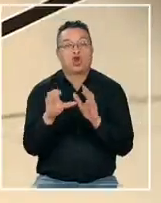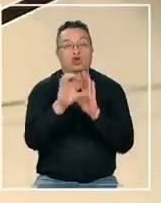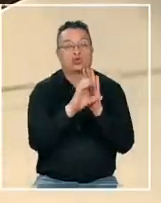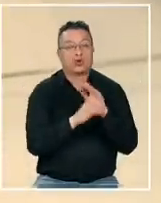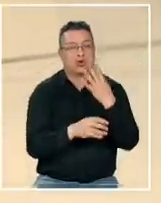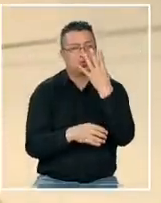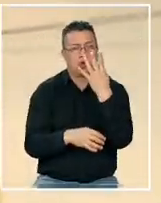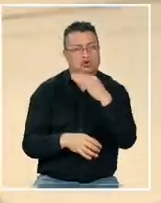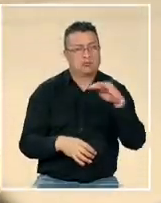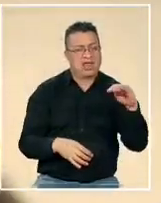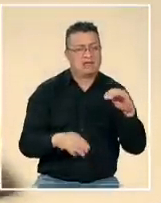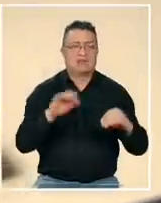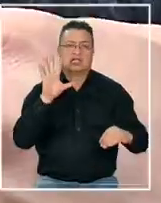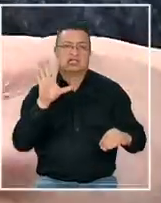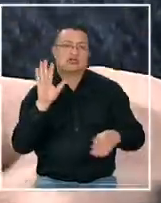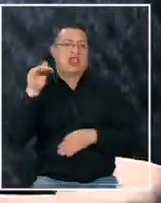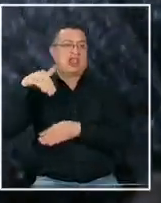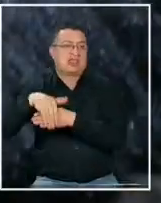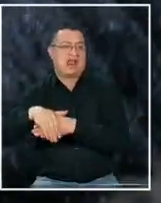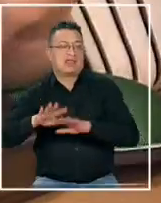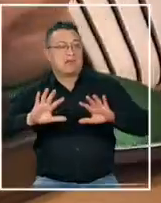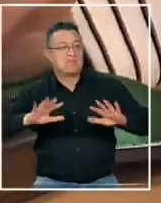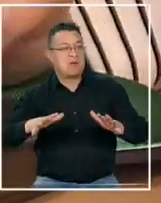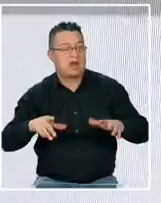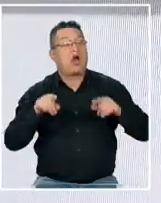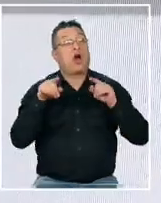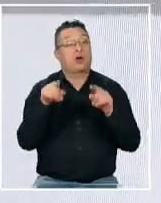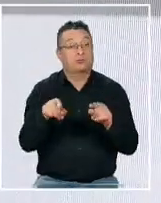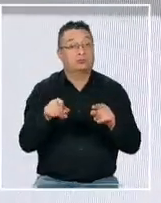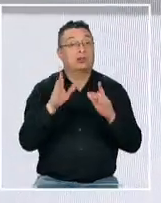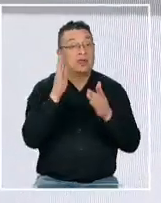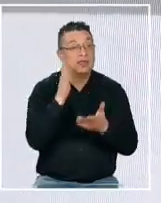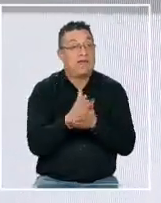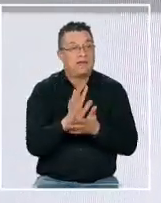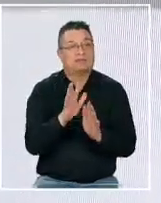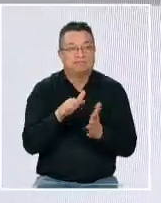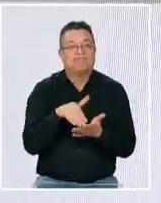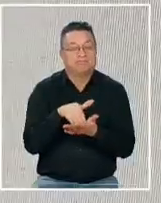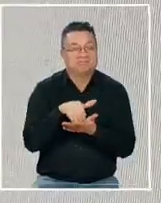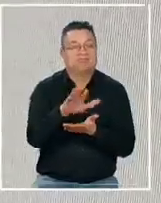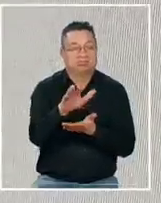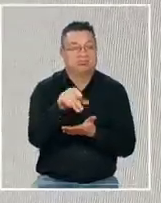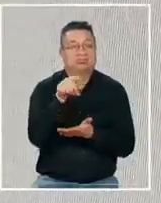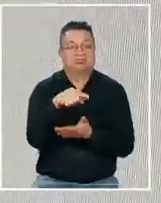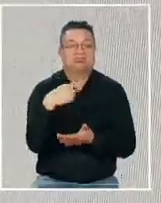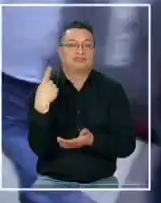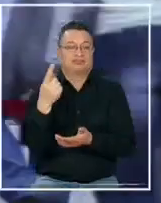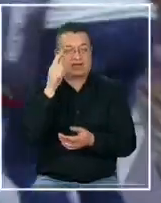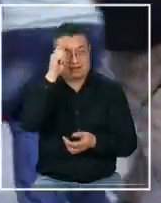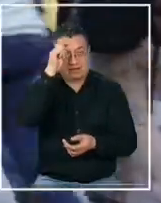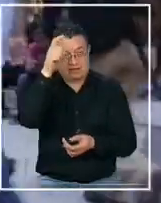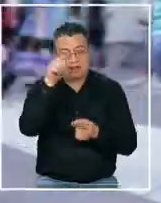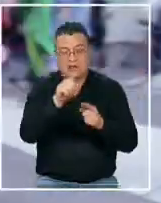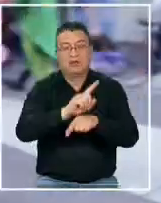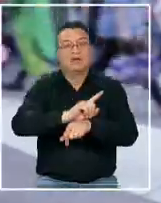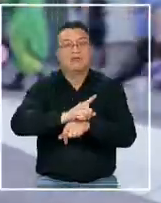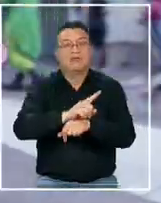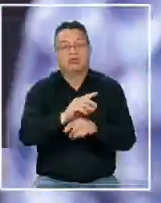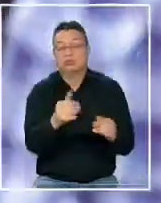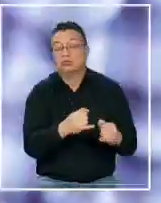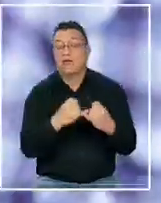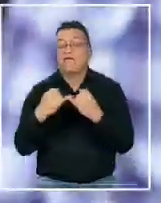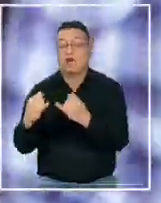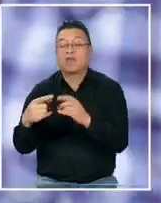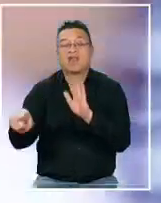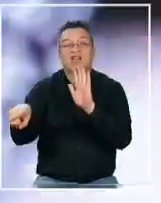cuatro y media, cinco de la tarde. Allí, según todo indica, debiese rechazarse en general esta iniciativa y pasar de inmediato con un